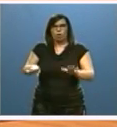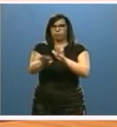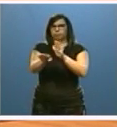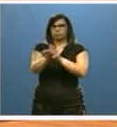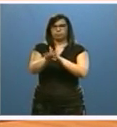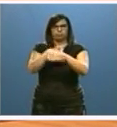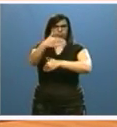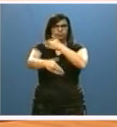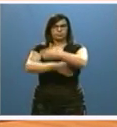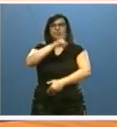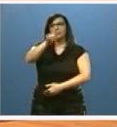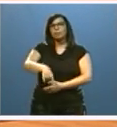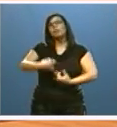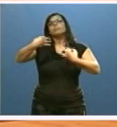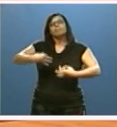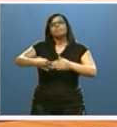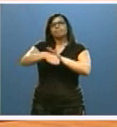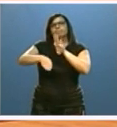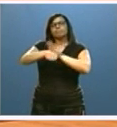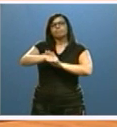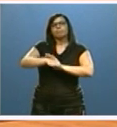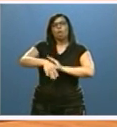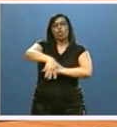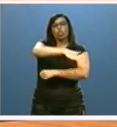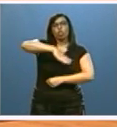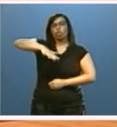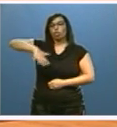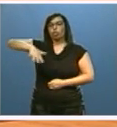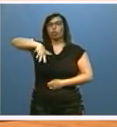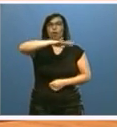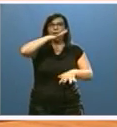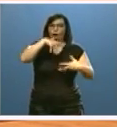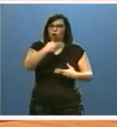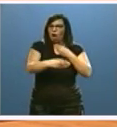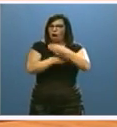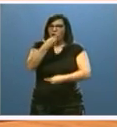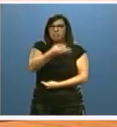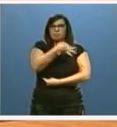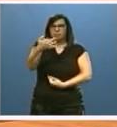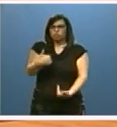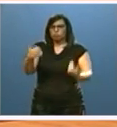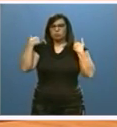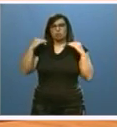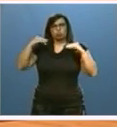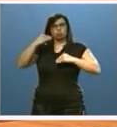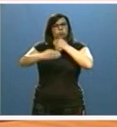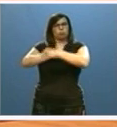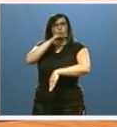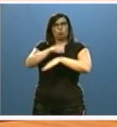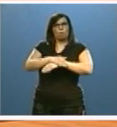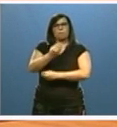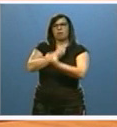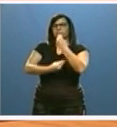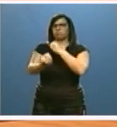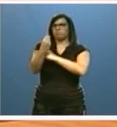La garantía de pervivencia de las comunidades que desarrollan hoy con eficacia sus competencias y funciones y su financiación.